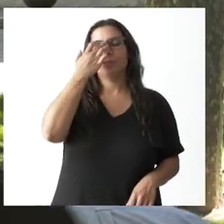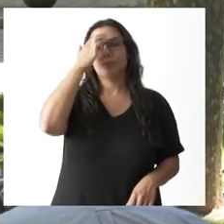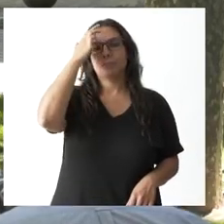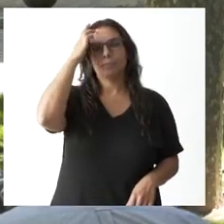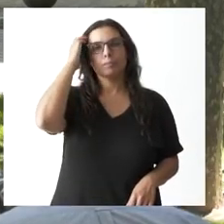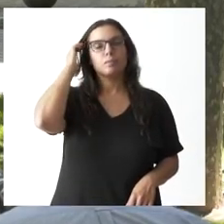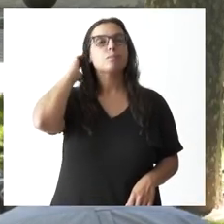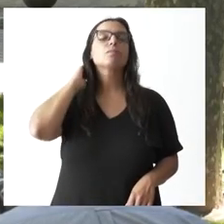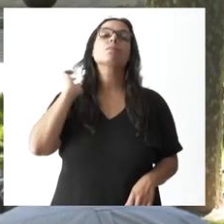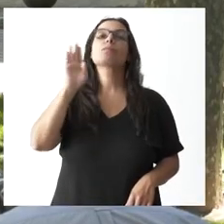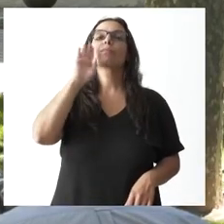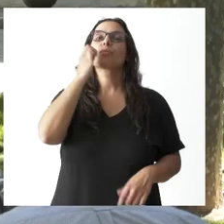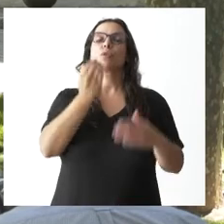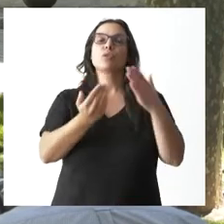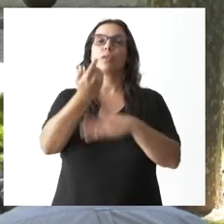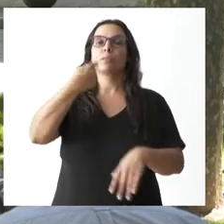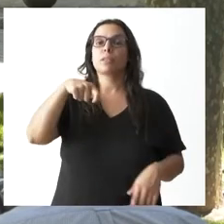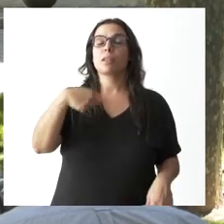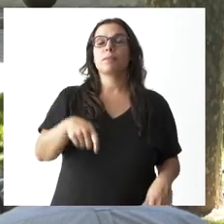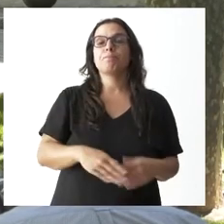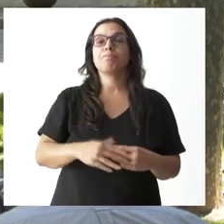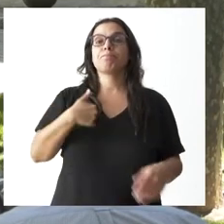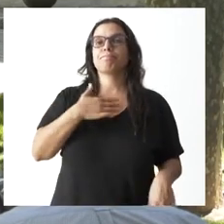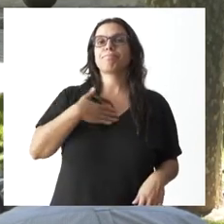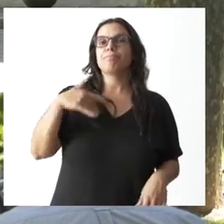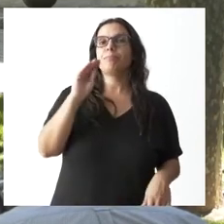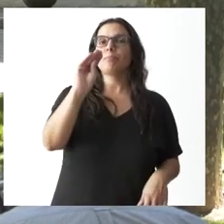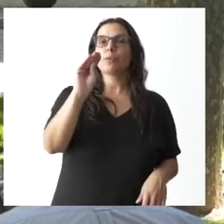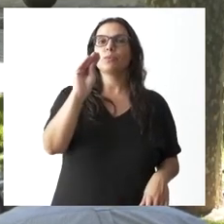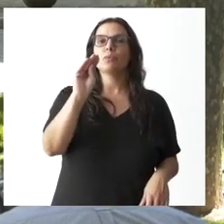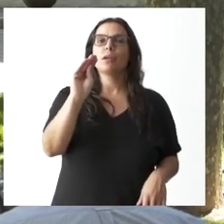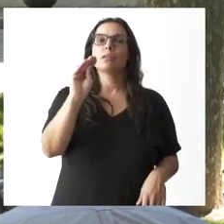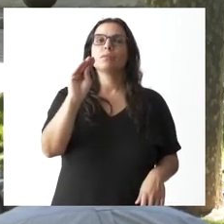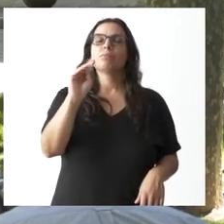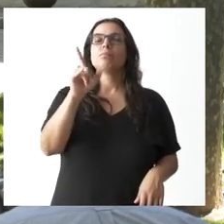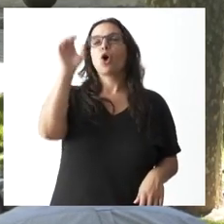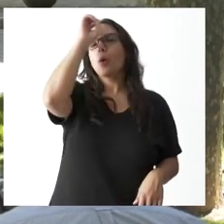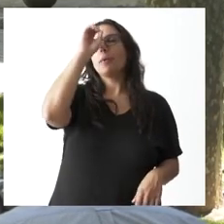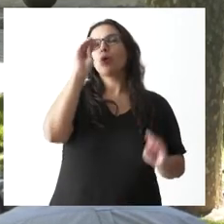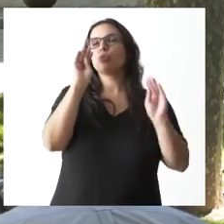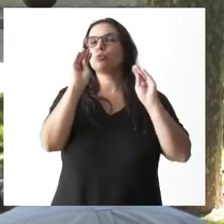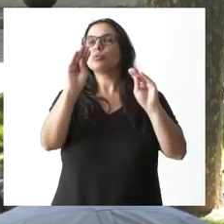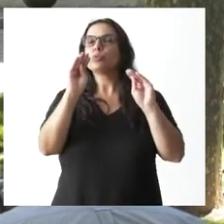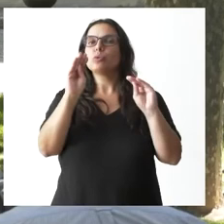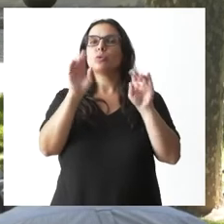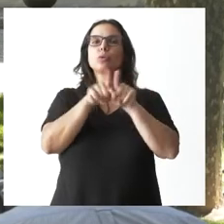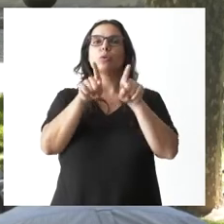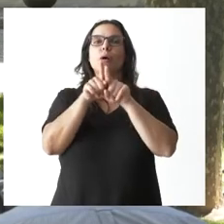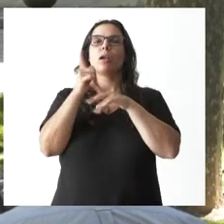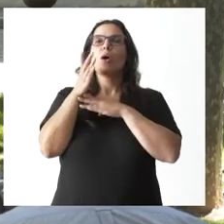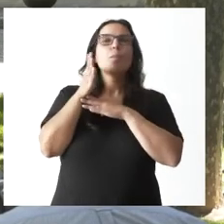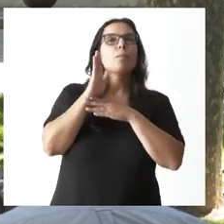Hola, buenos días, presidente. Yo le quería preguntar qué opinión tiene acerca de esta propuesta de modificación del